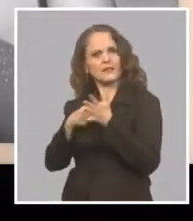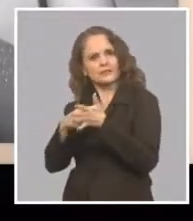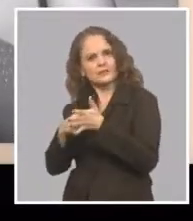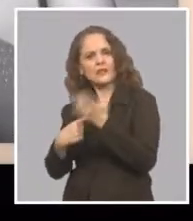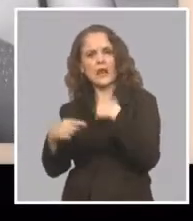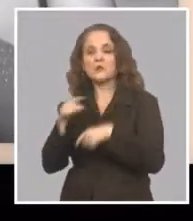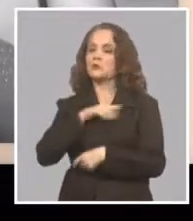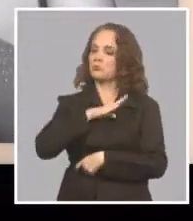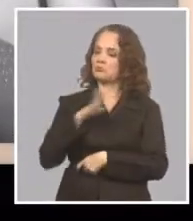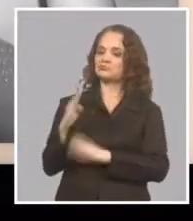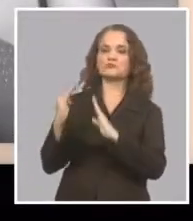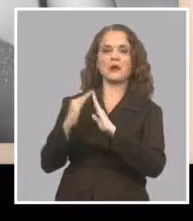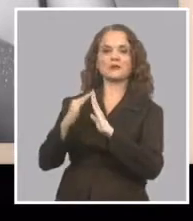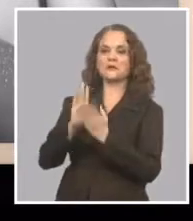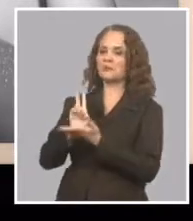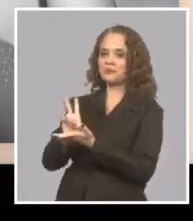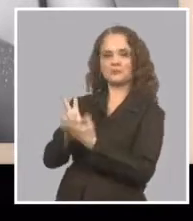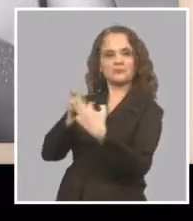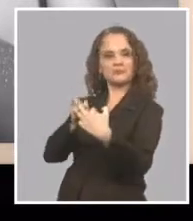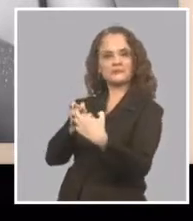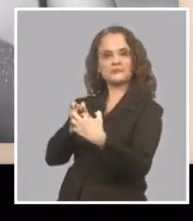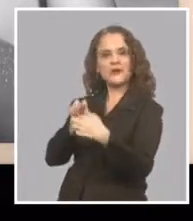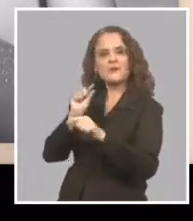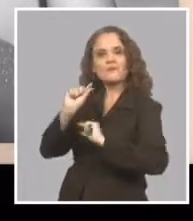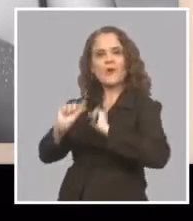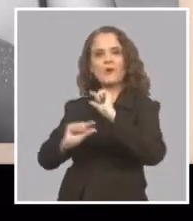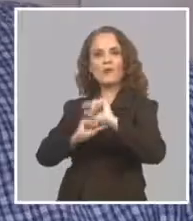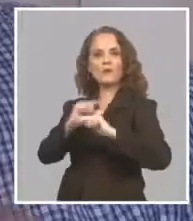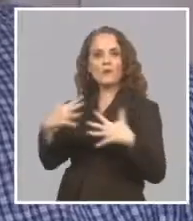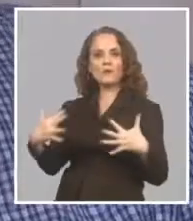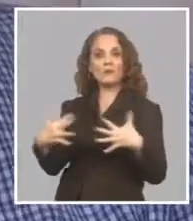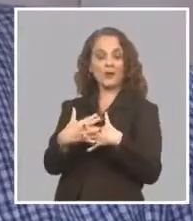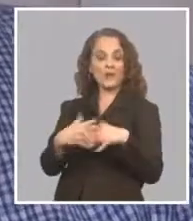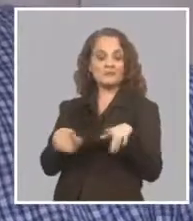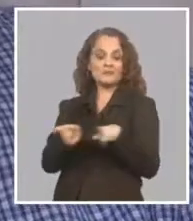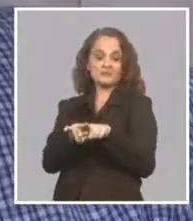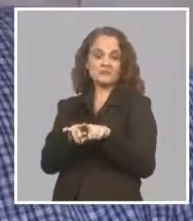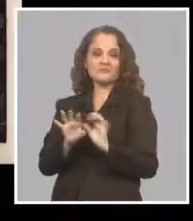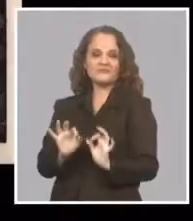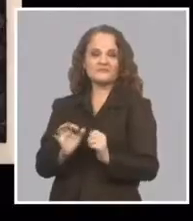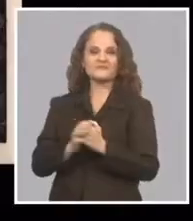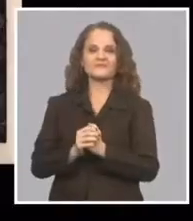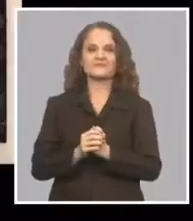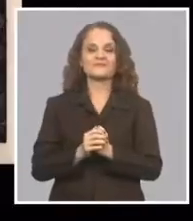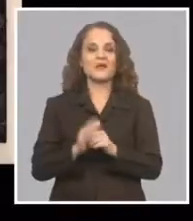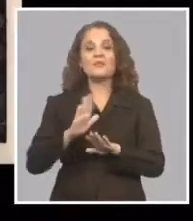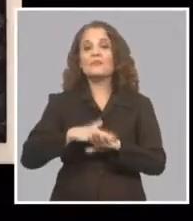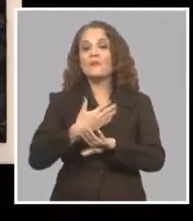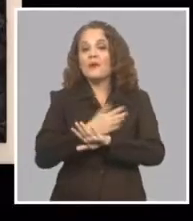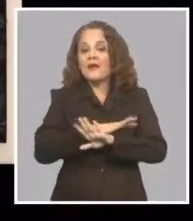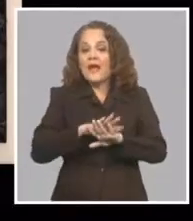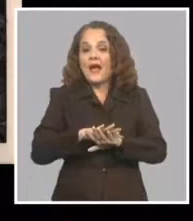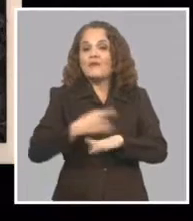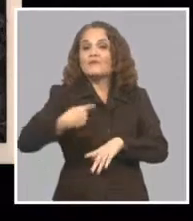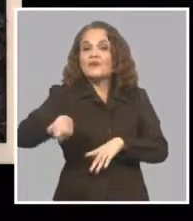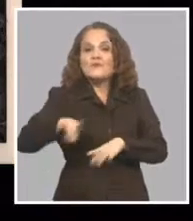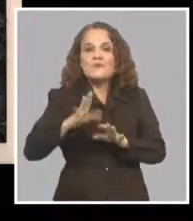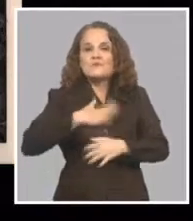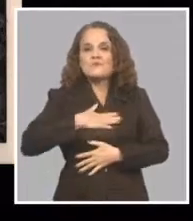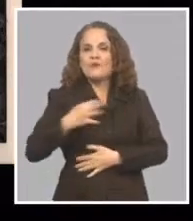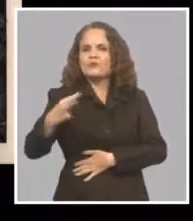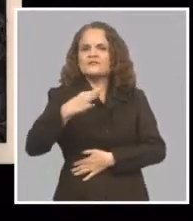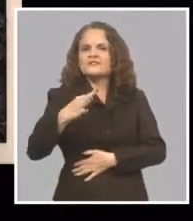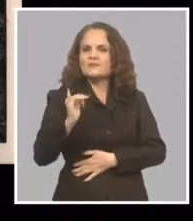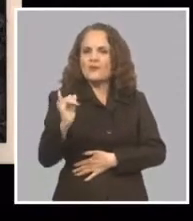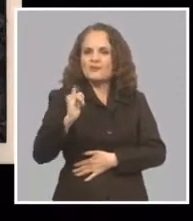estuve en su casa y la visité y empezó la relación Terminamos finalmente en el pueblo donde nacimos Y bueno,